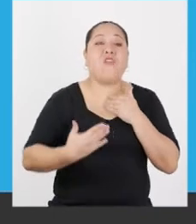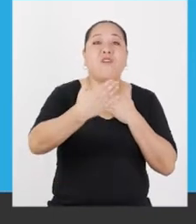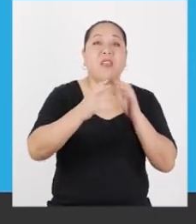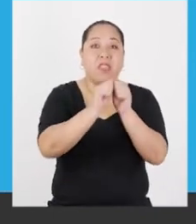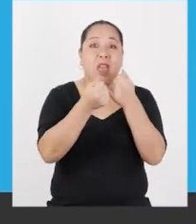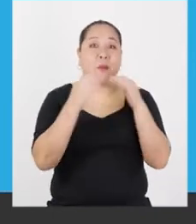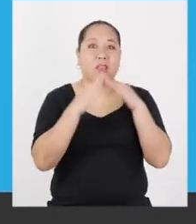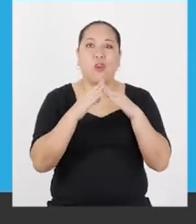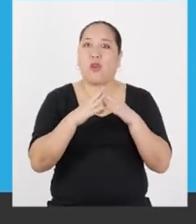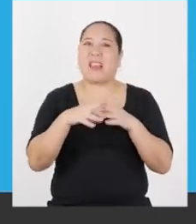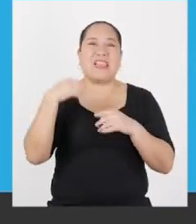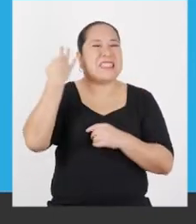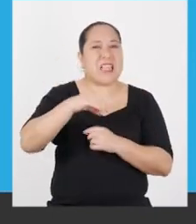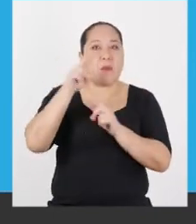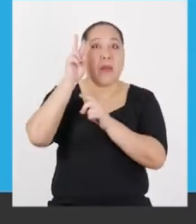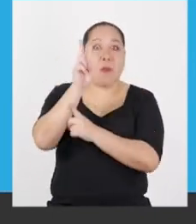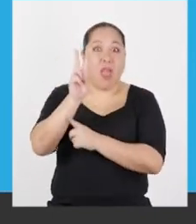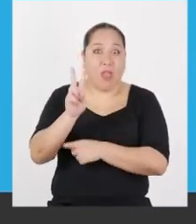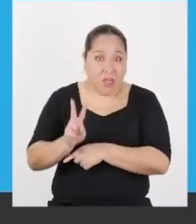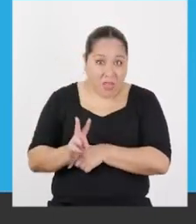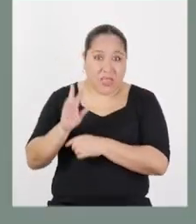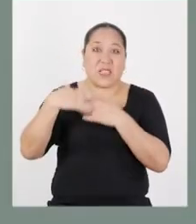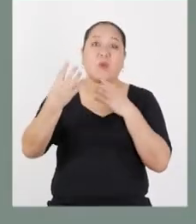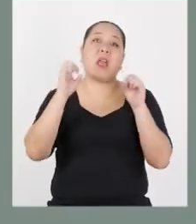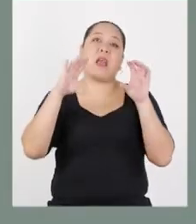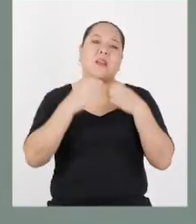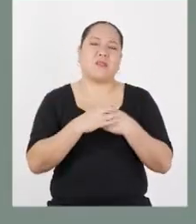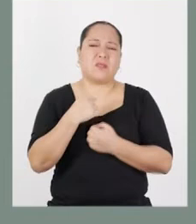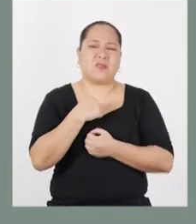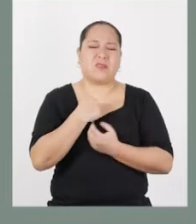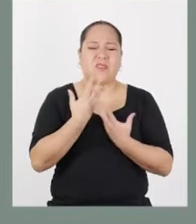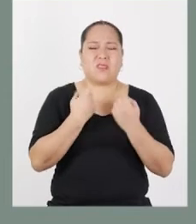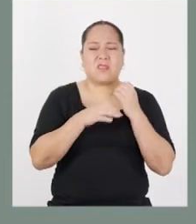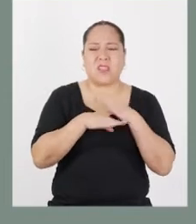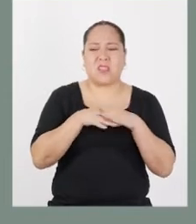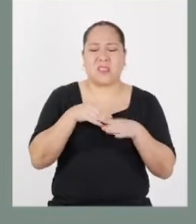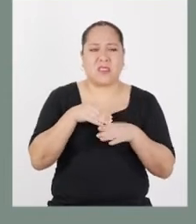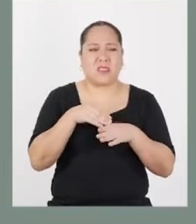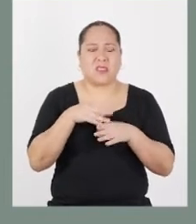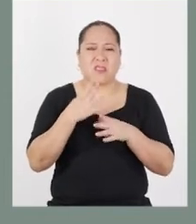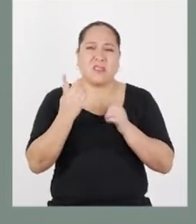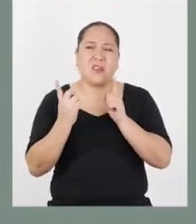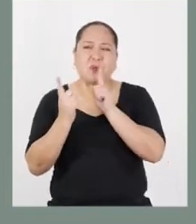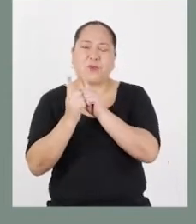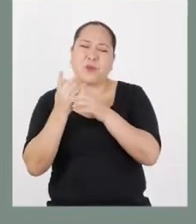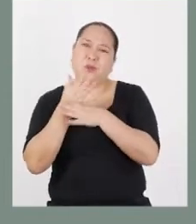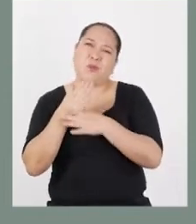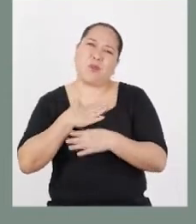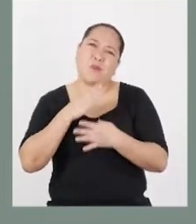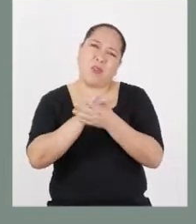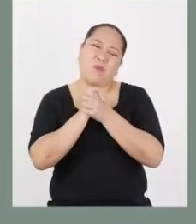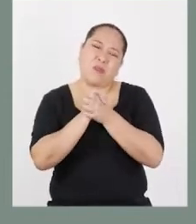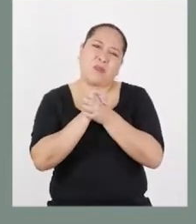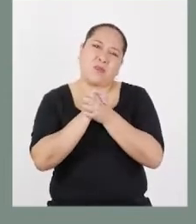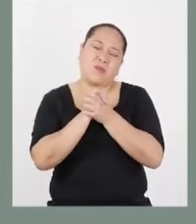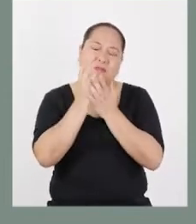todos los viernes. Después de las clases virtuales. Tengo ganas de salir un poco. Me gustaría estar con mi amigo. Además